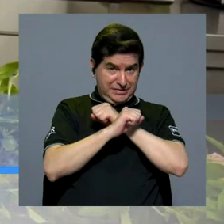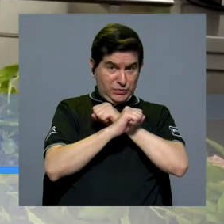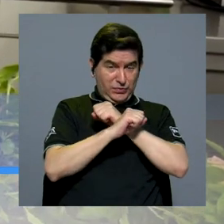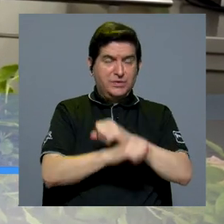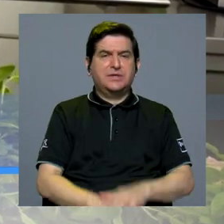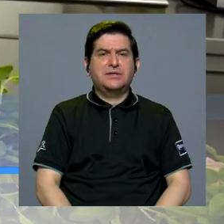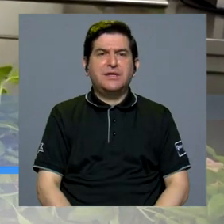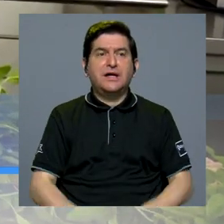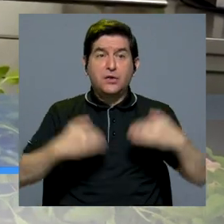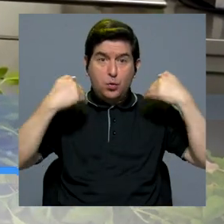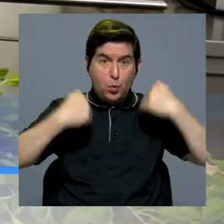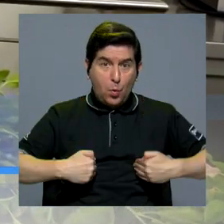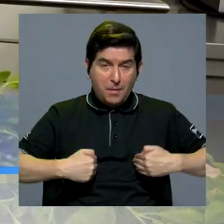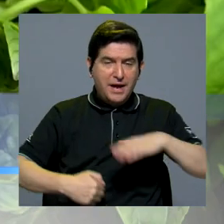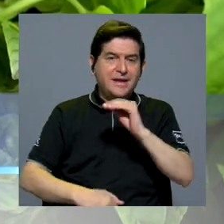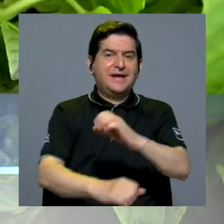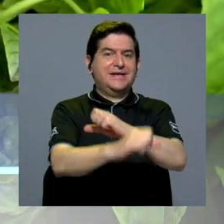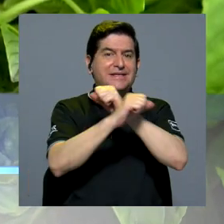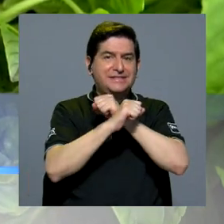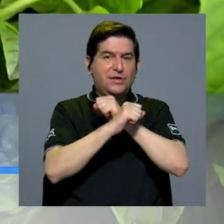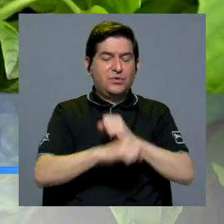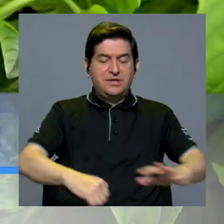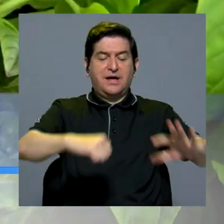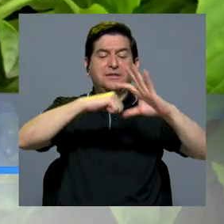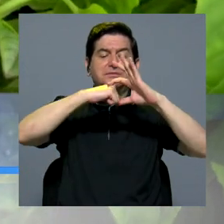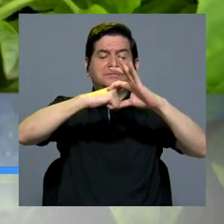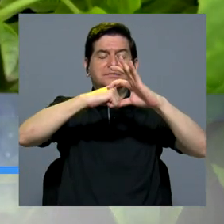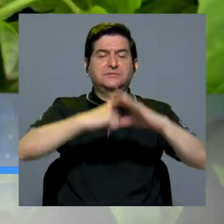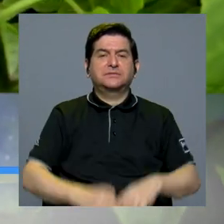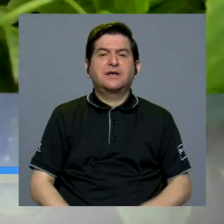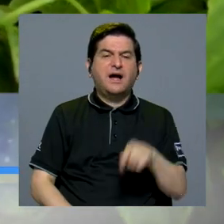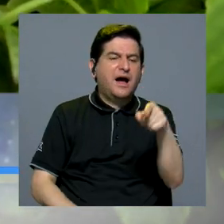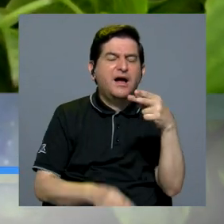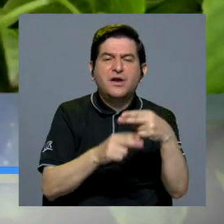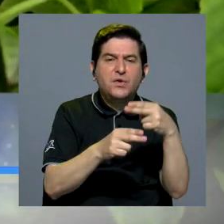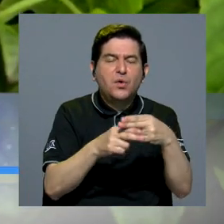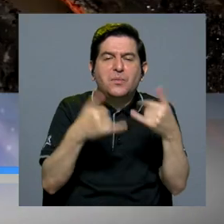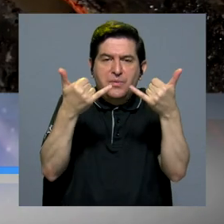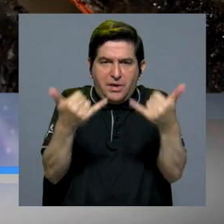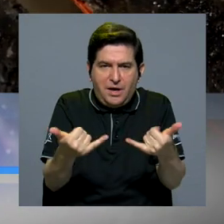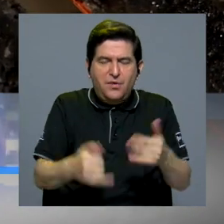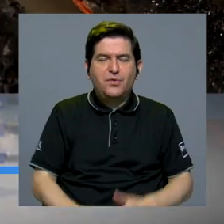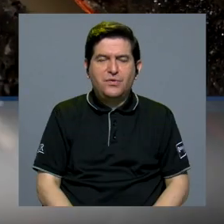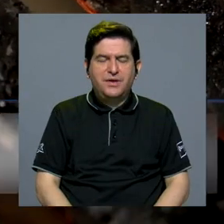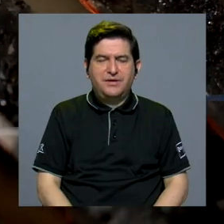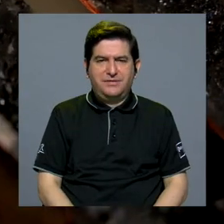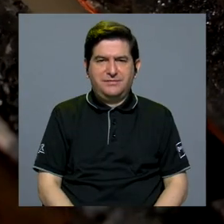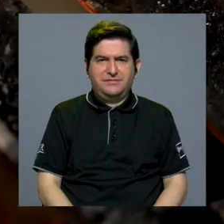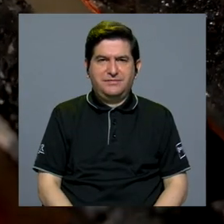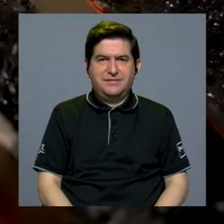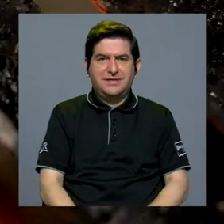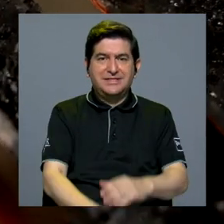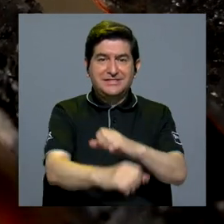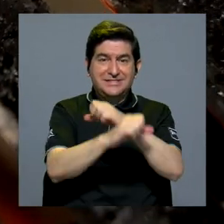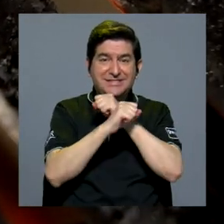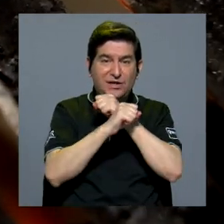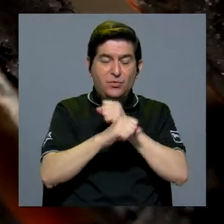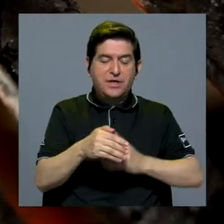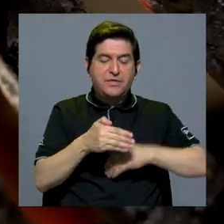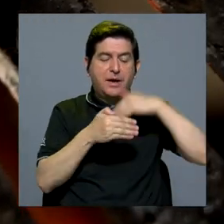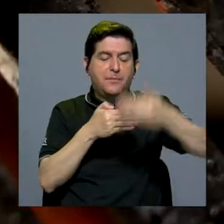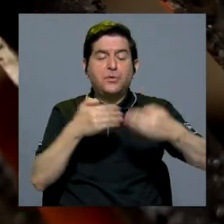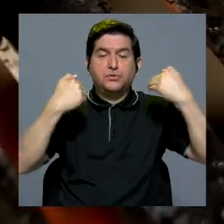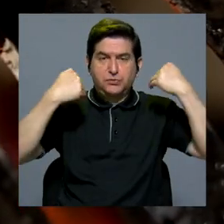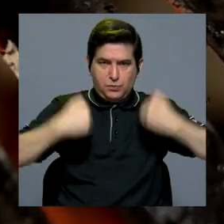humana y seguridad planetaria, que es lo que se conoce en este momento como seguridad